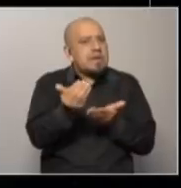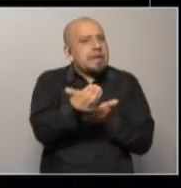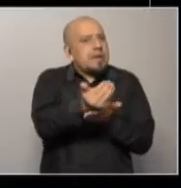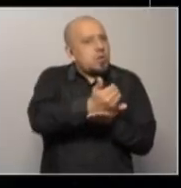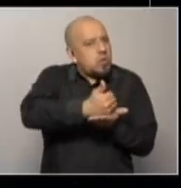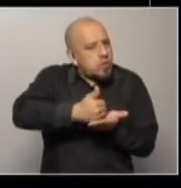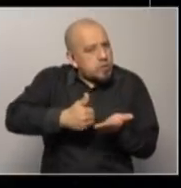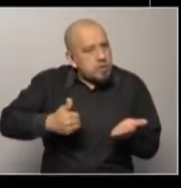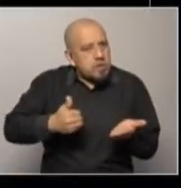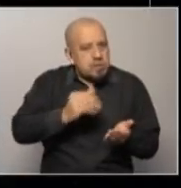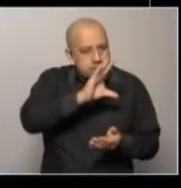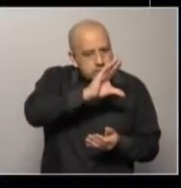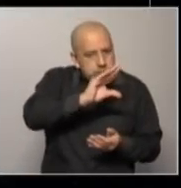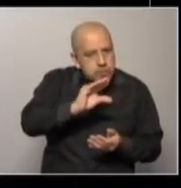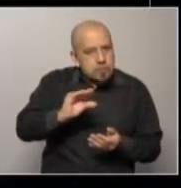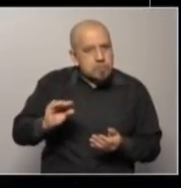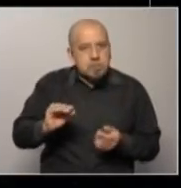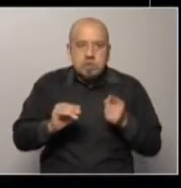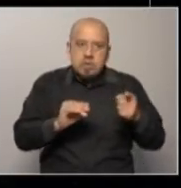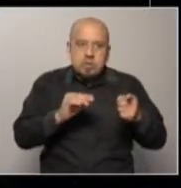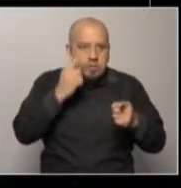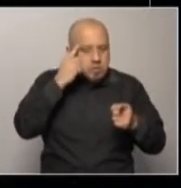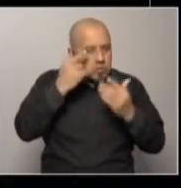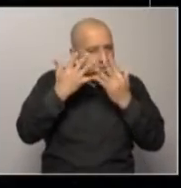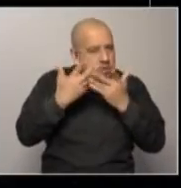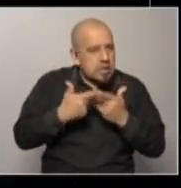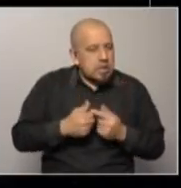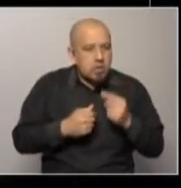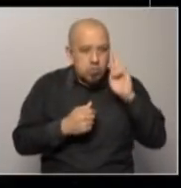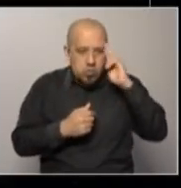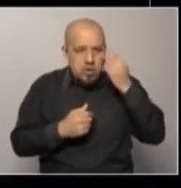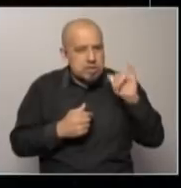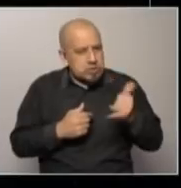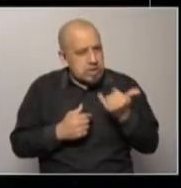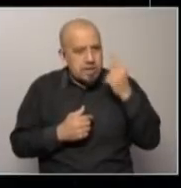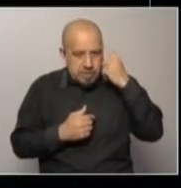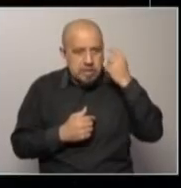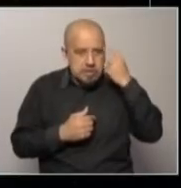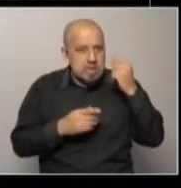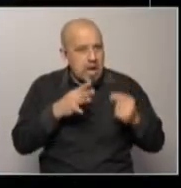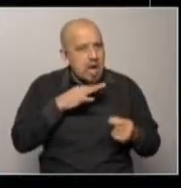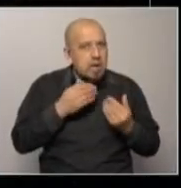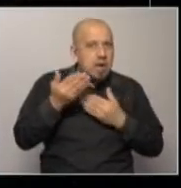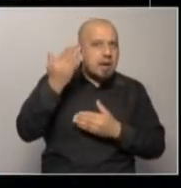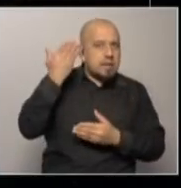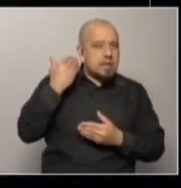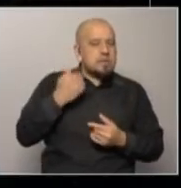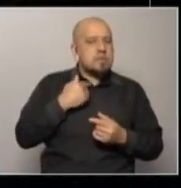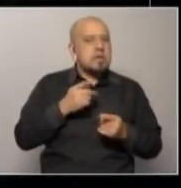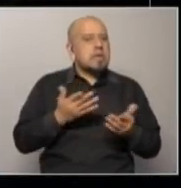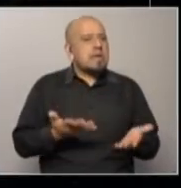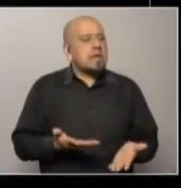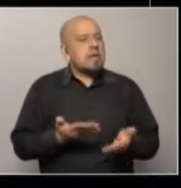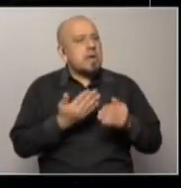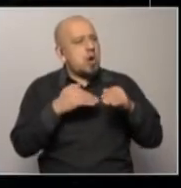importantes de creo que una estrategia que Uruguay ya la transitó en su momento y que no es que ahorrar en un